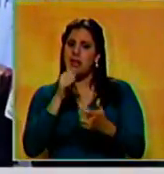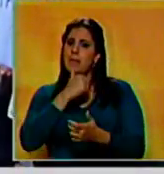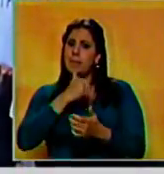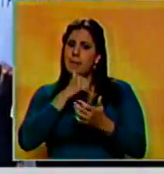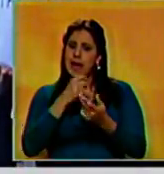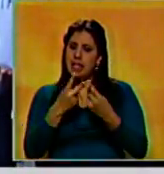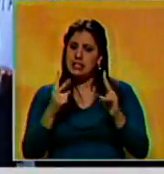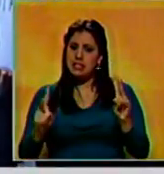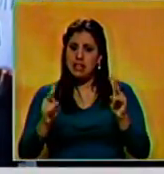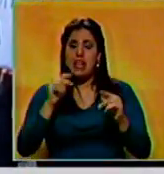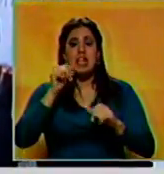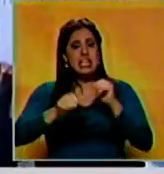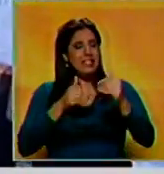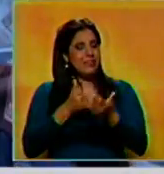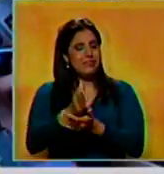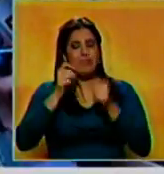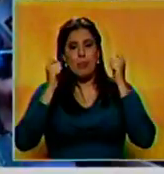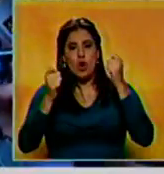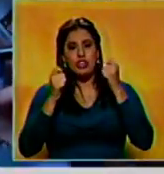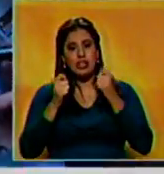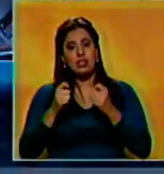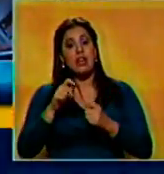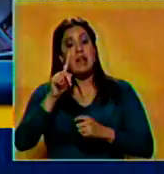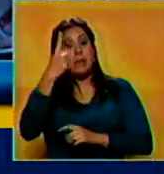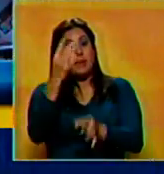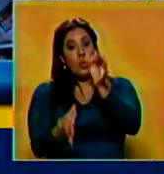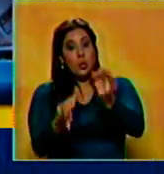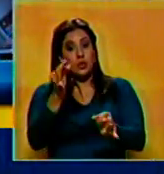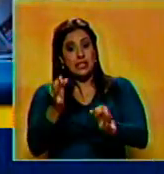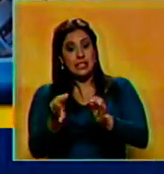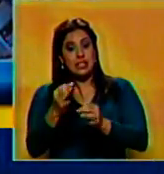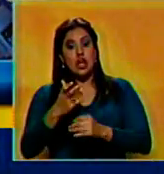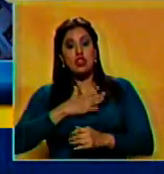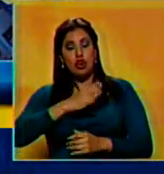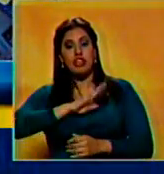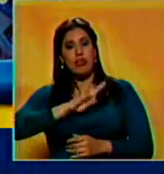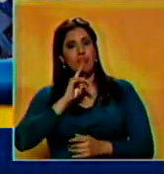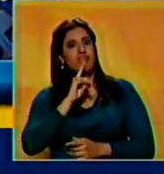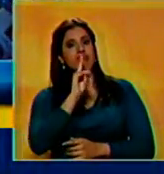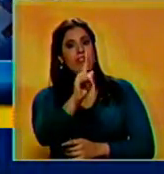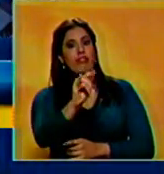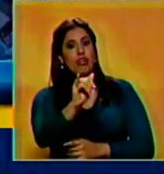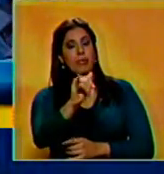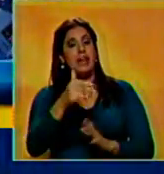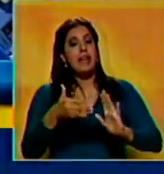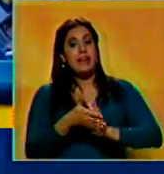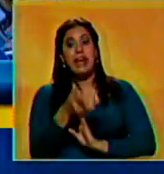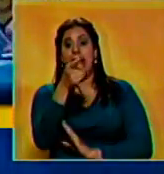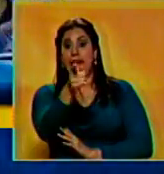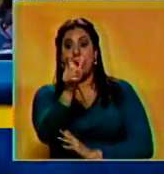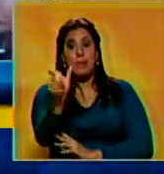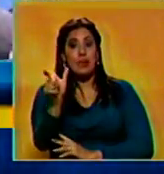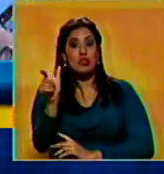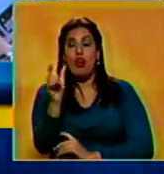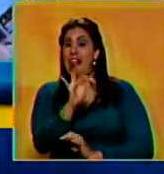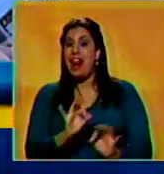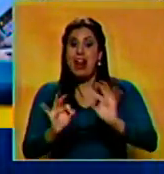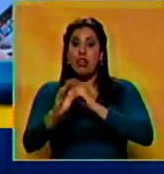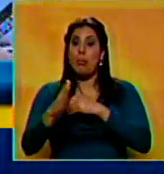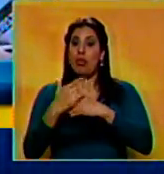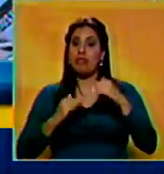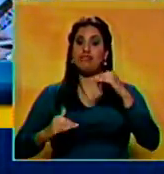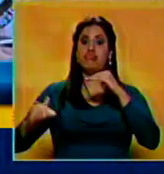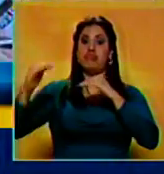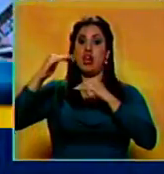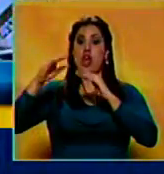pacífica y de manera permanente. Lo primero que el Tribunal Supremo de Justicia yo tengo que decirle que ni ellos ni nadie puede estar por